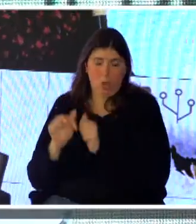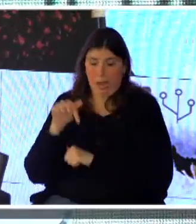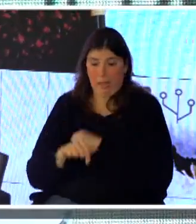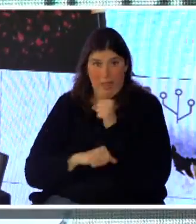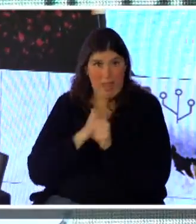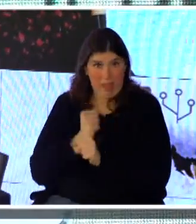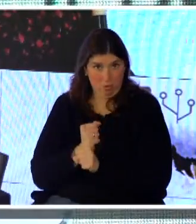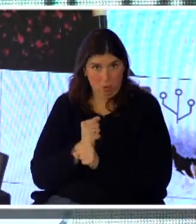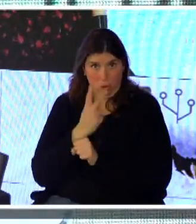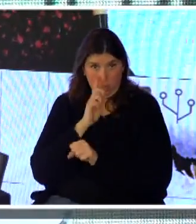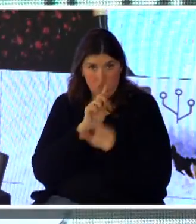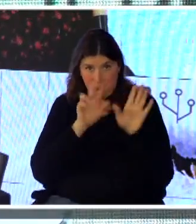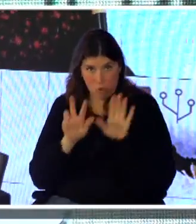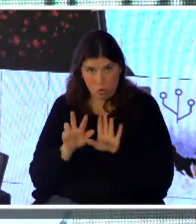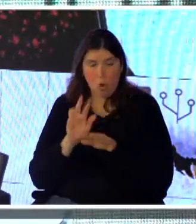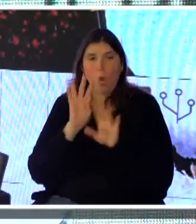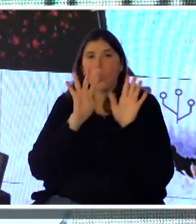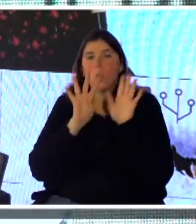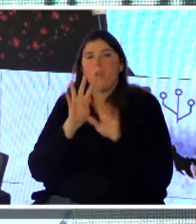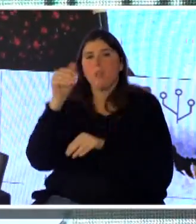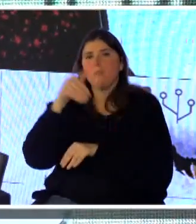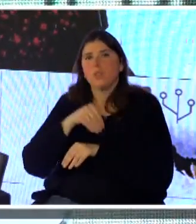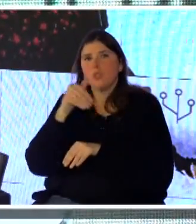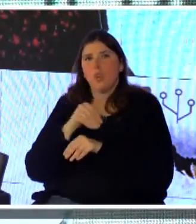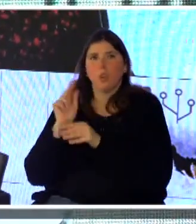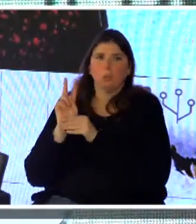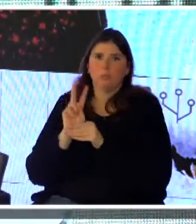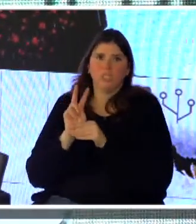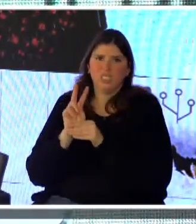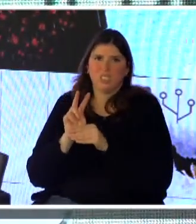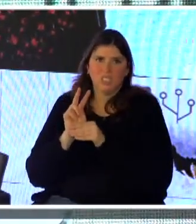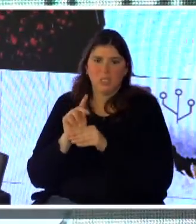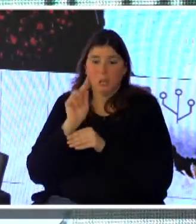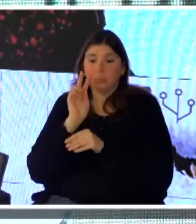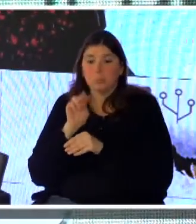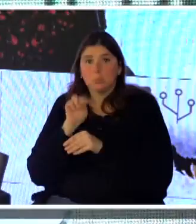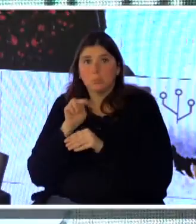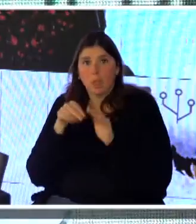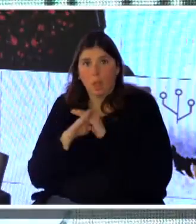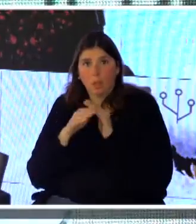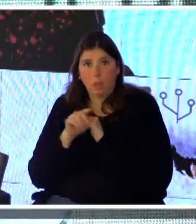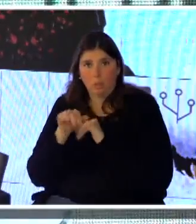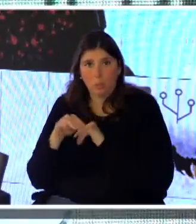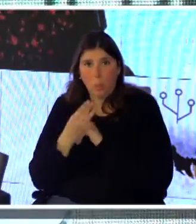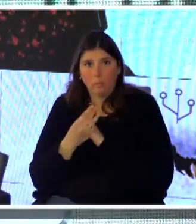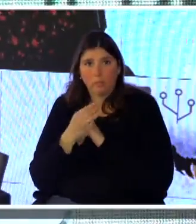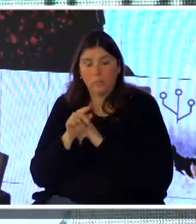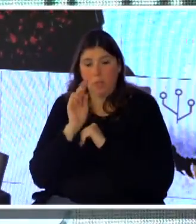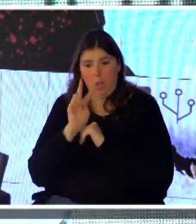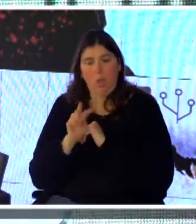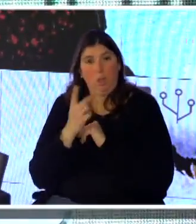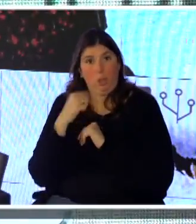hemos tenido 9 millones de visitas, así que la proyección indica que al final del año vamos a superar